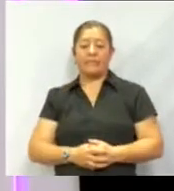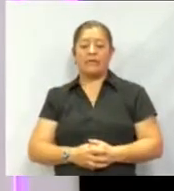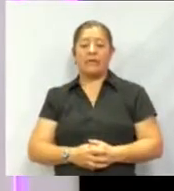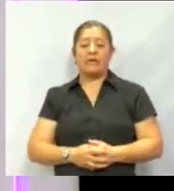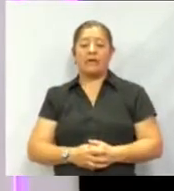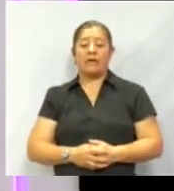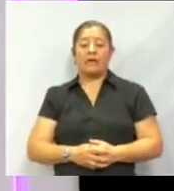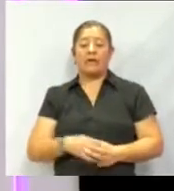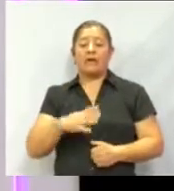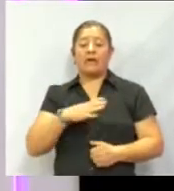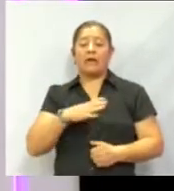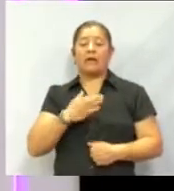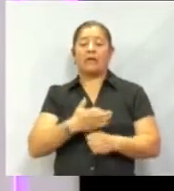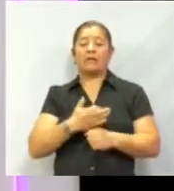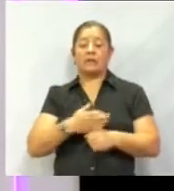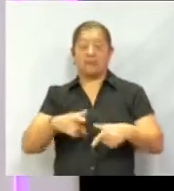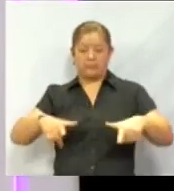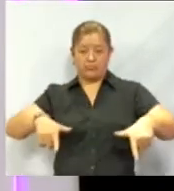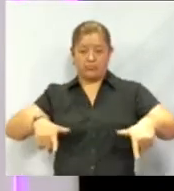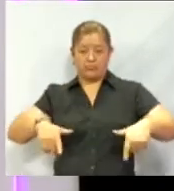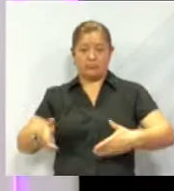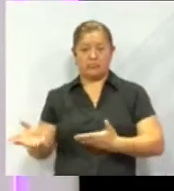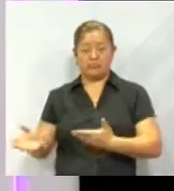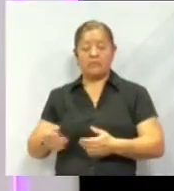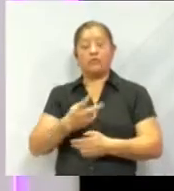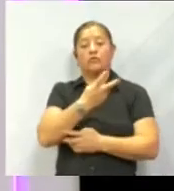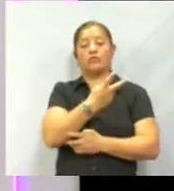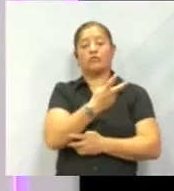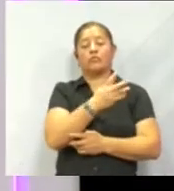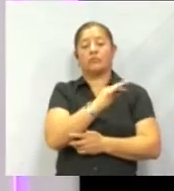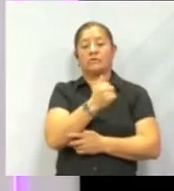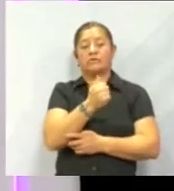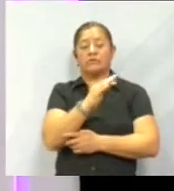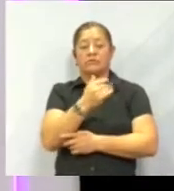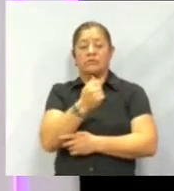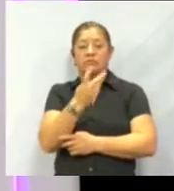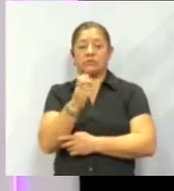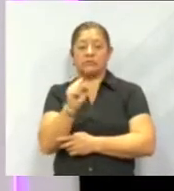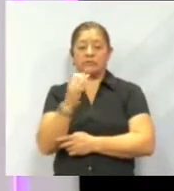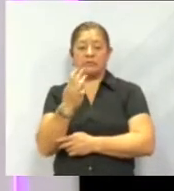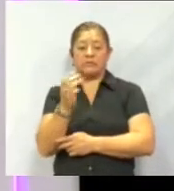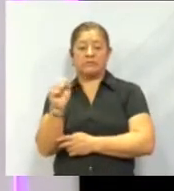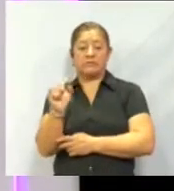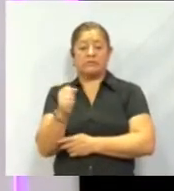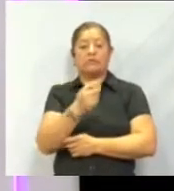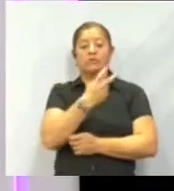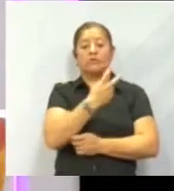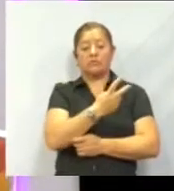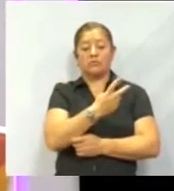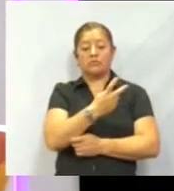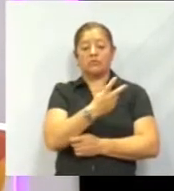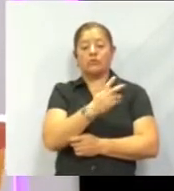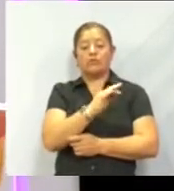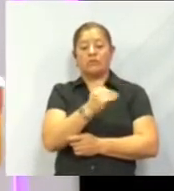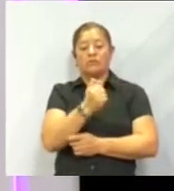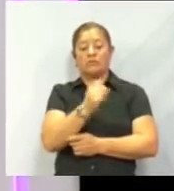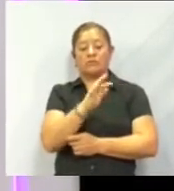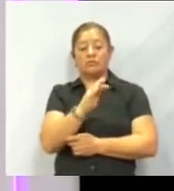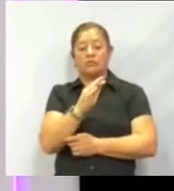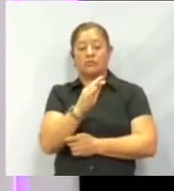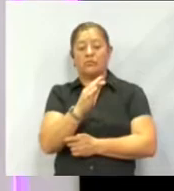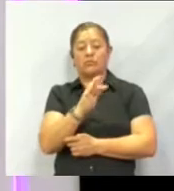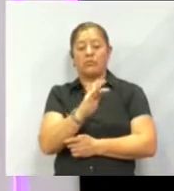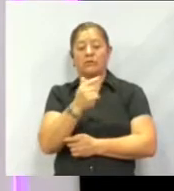apareciendo en este momento en su pantalla y son 246-46-263-60, pero si tu intención es